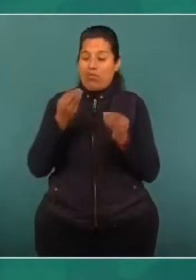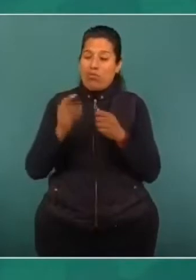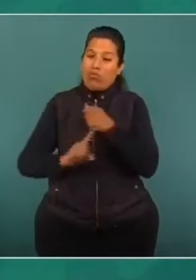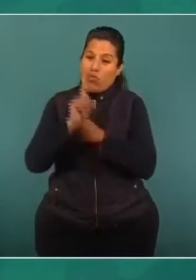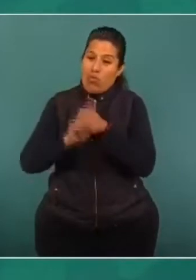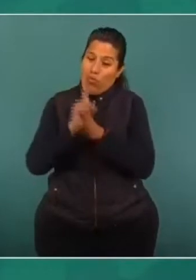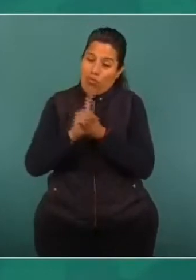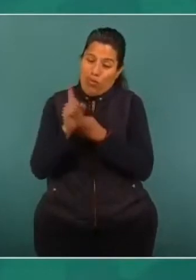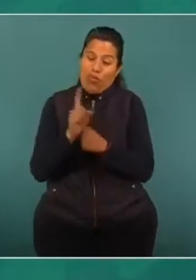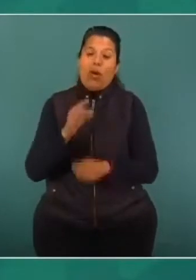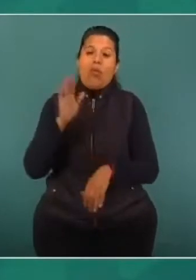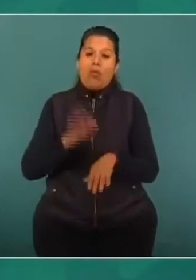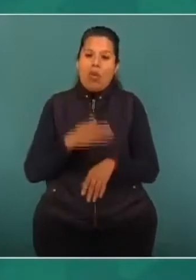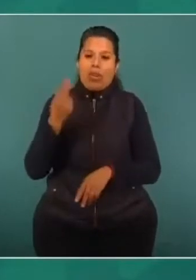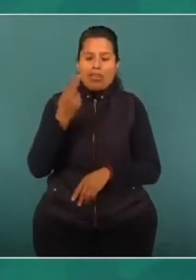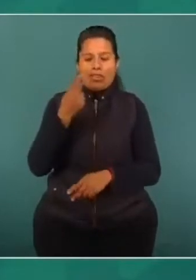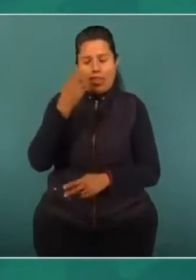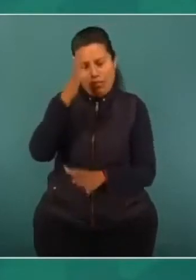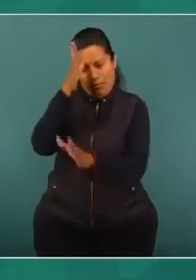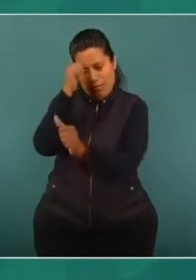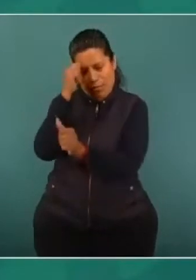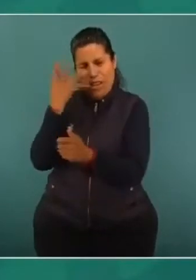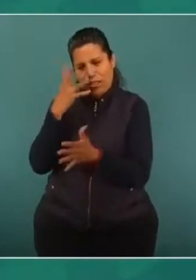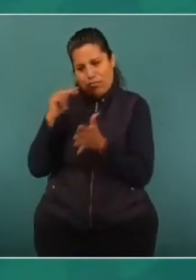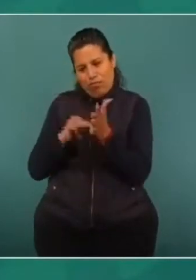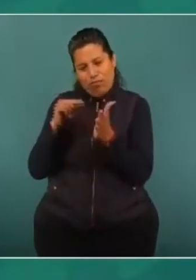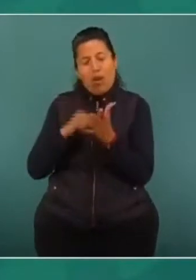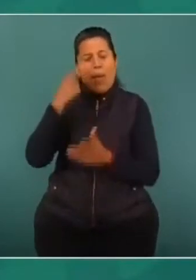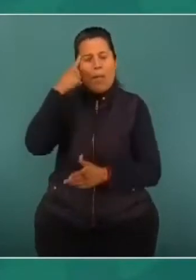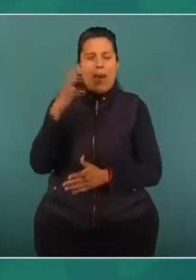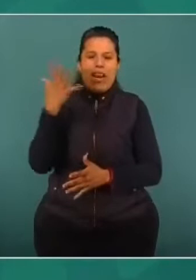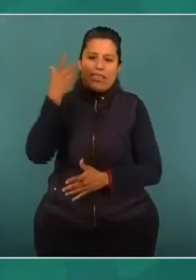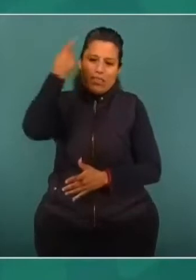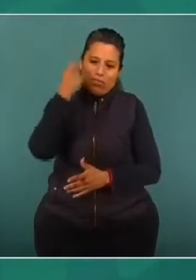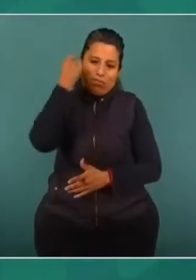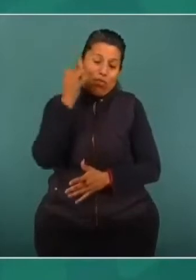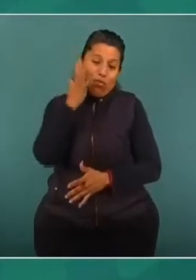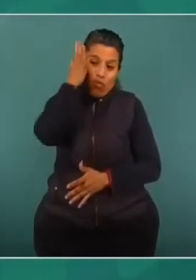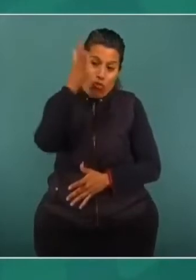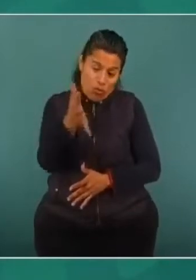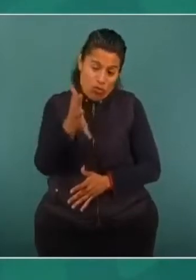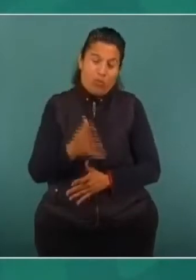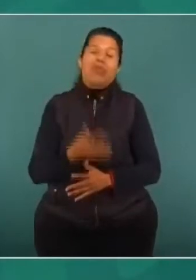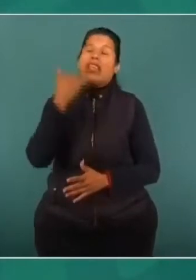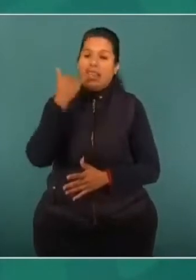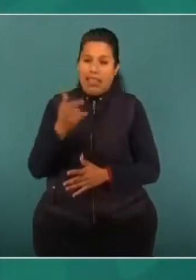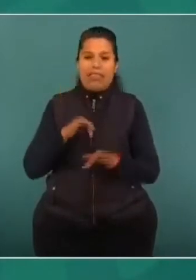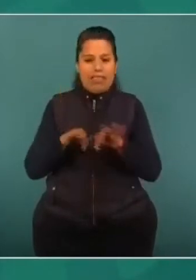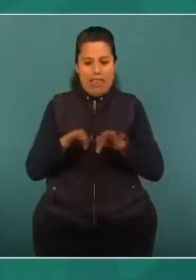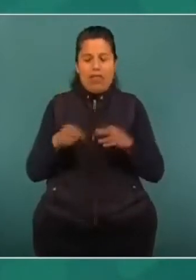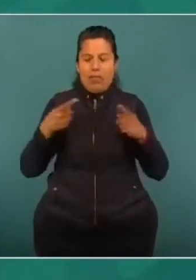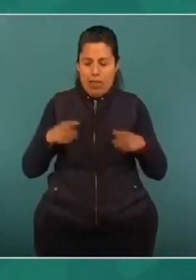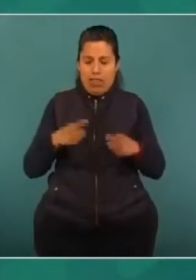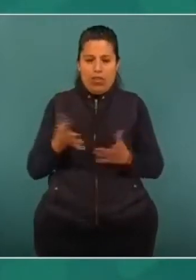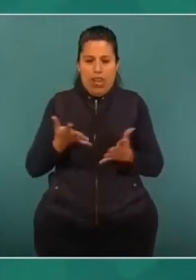Estamos construyendo un gran acuerdo con los pensionados y jubilados, así como con los trabajadores en activo,